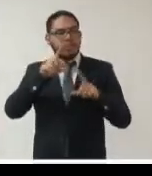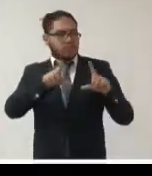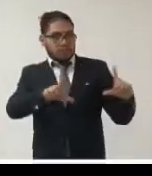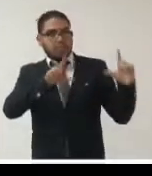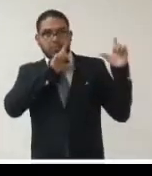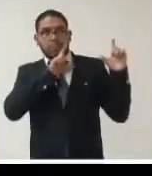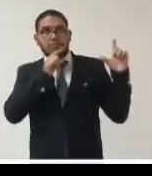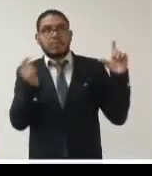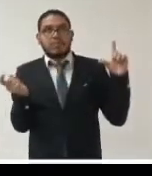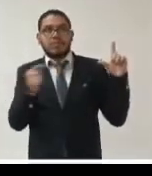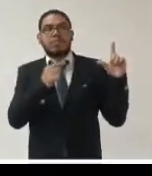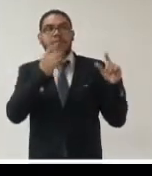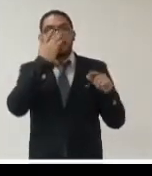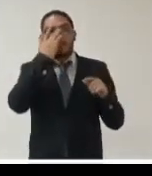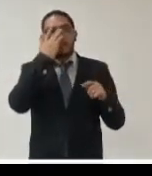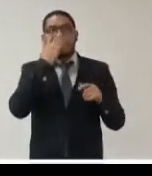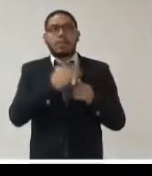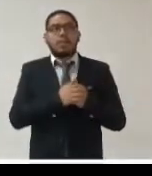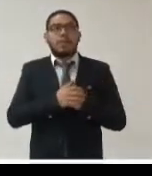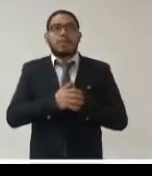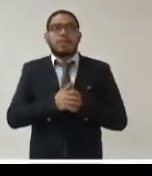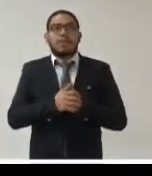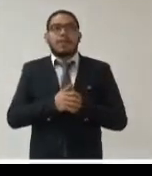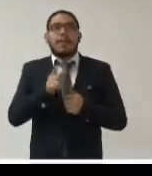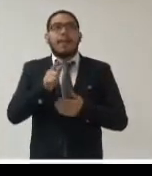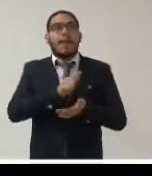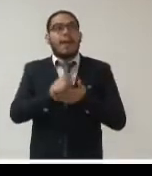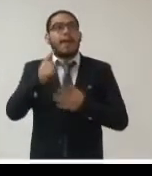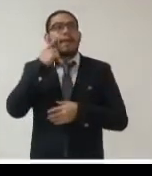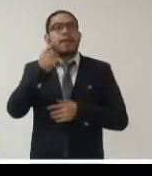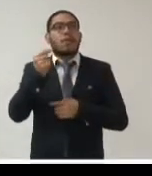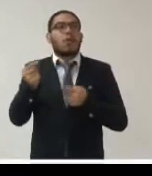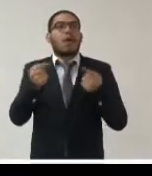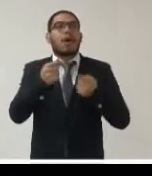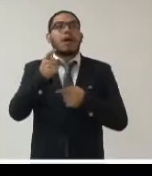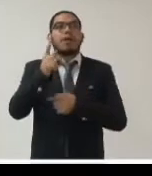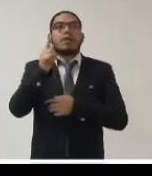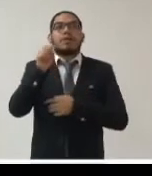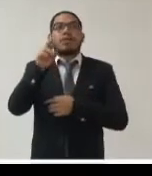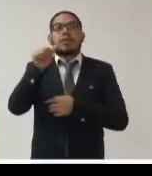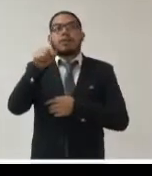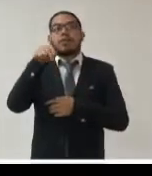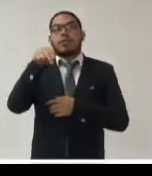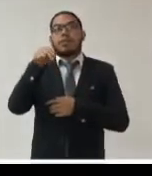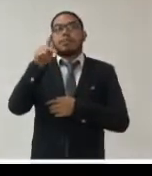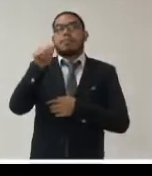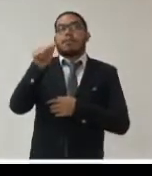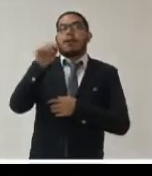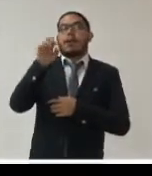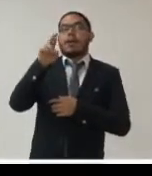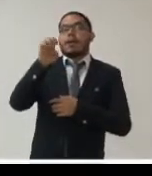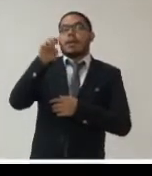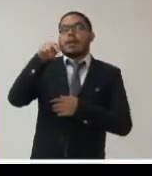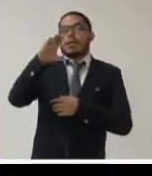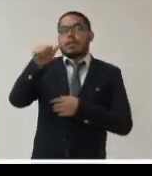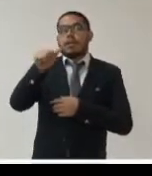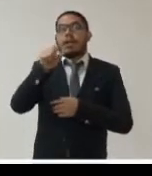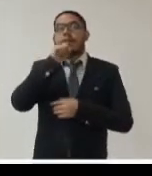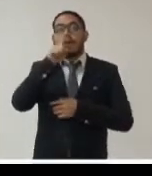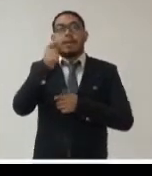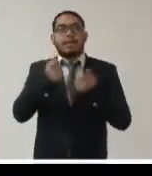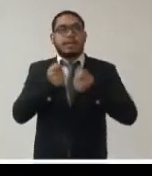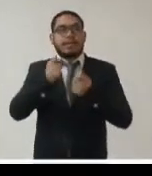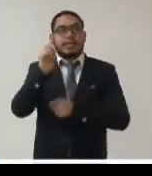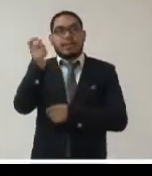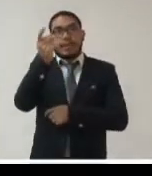página de la Contraloría General de la República que es la cabeza del sistema nacional de control en el Estado